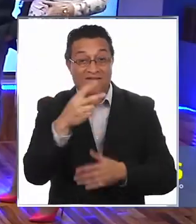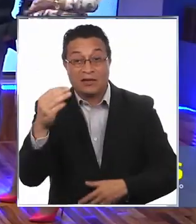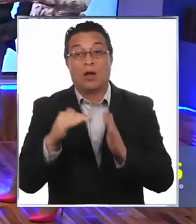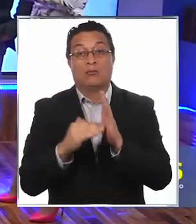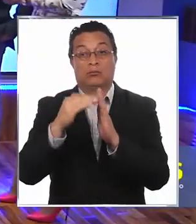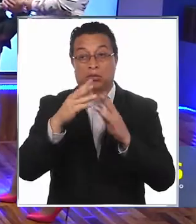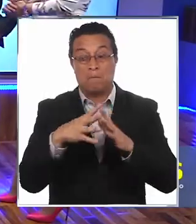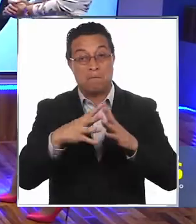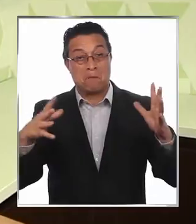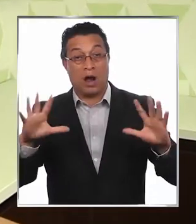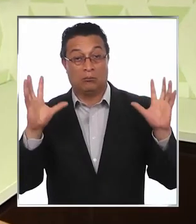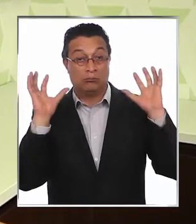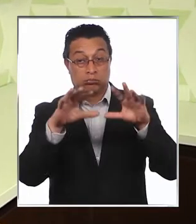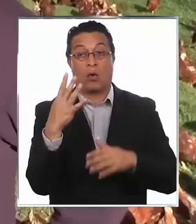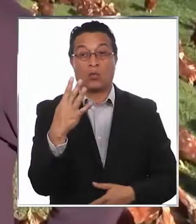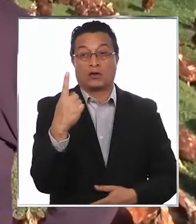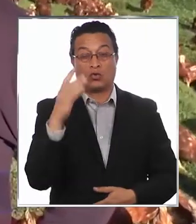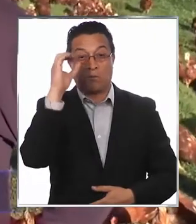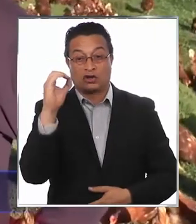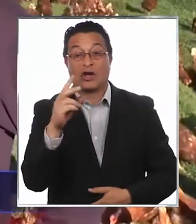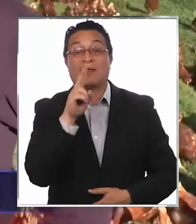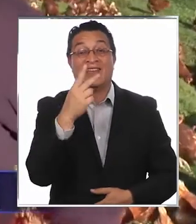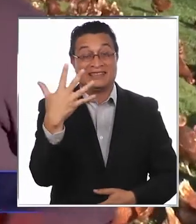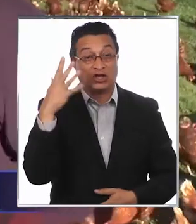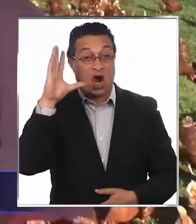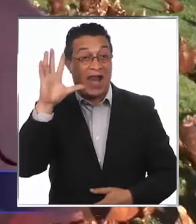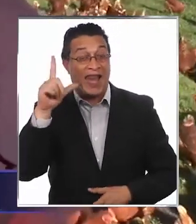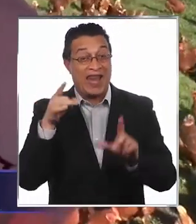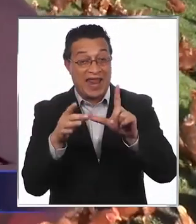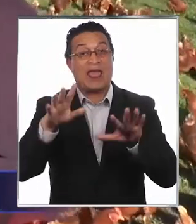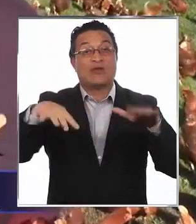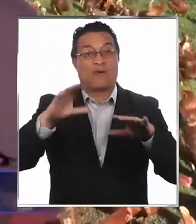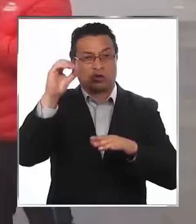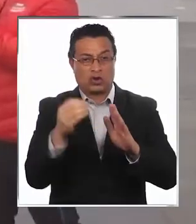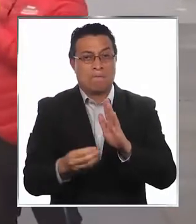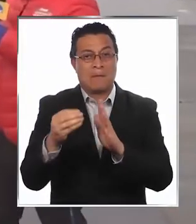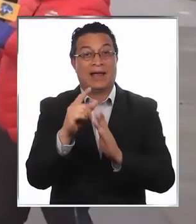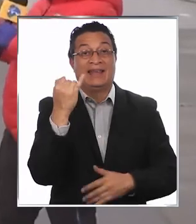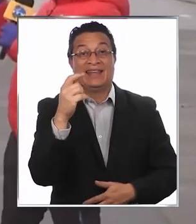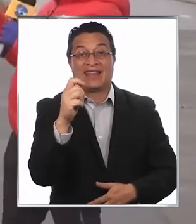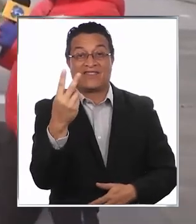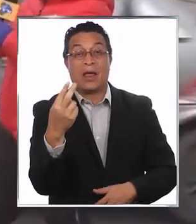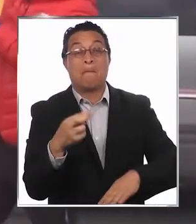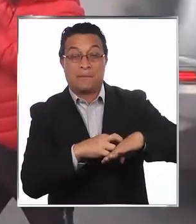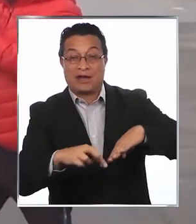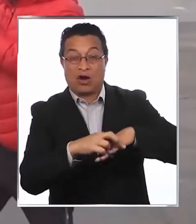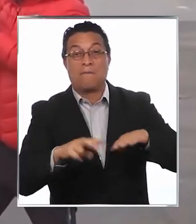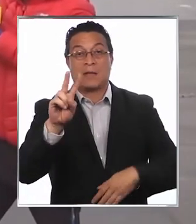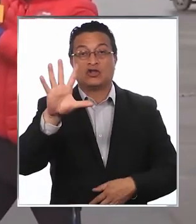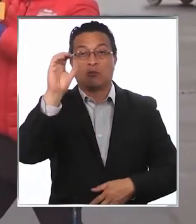televidentes cerca de un 41%, TV5 Linares casi 19% e ITV Patagonia casi en